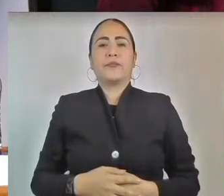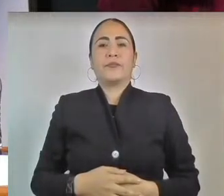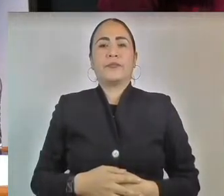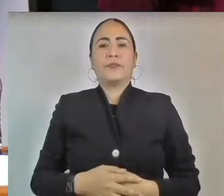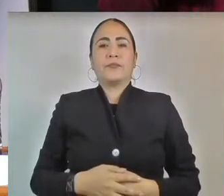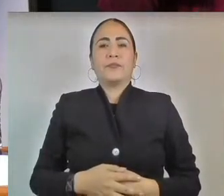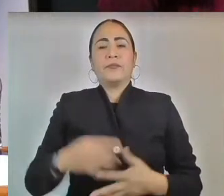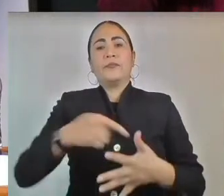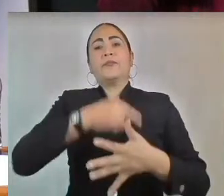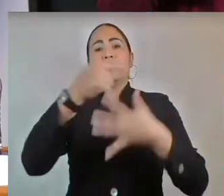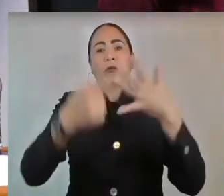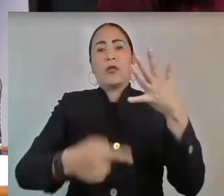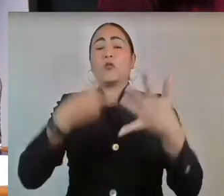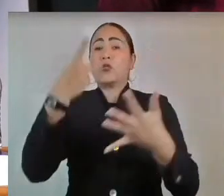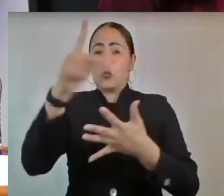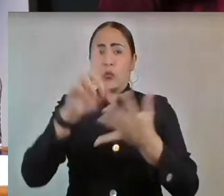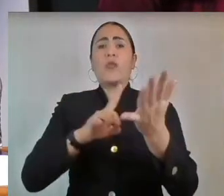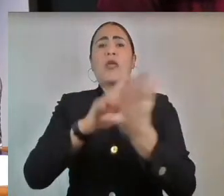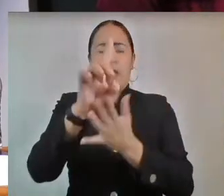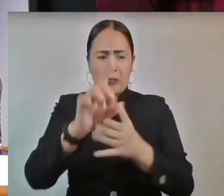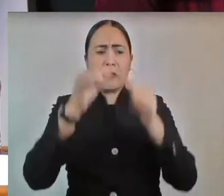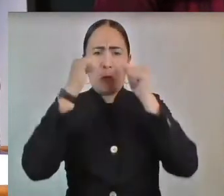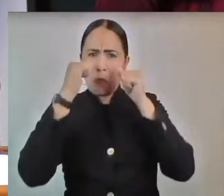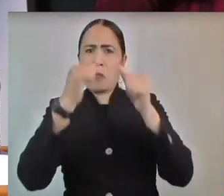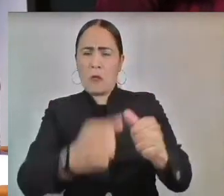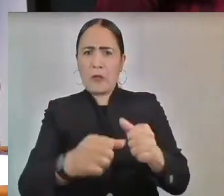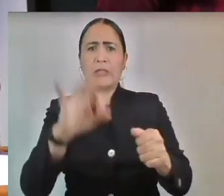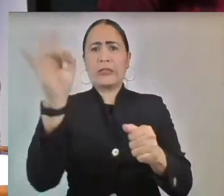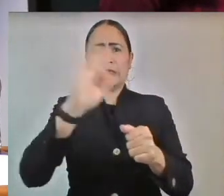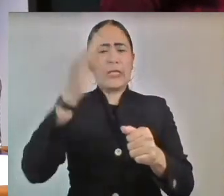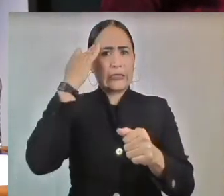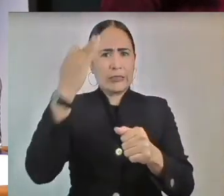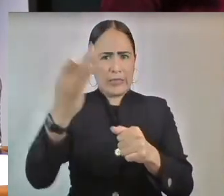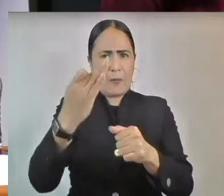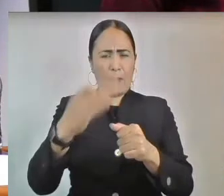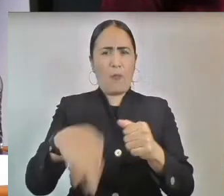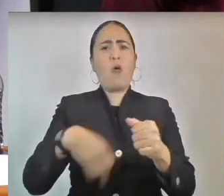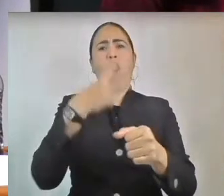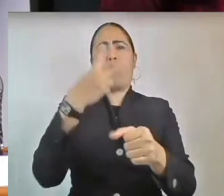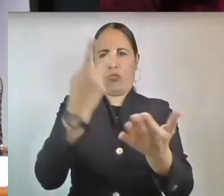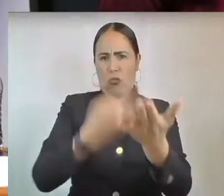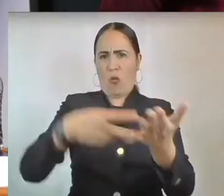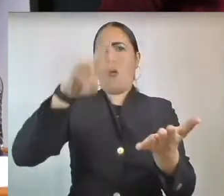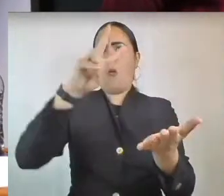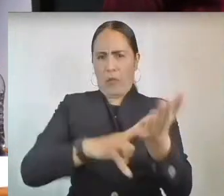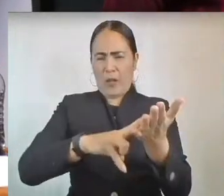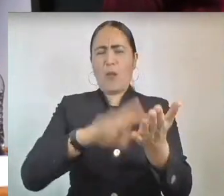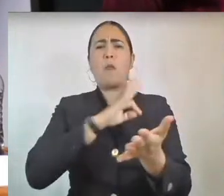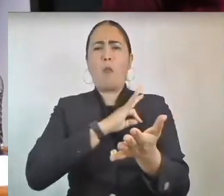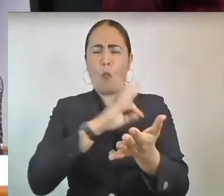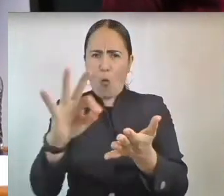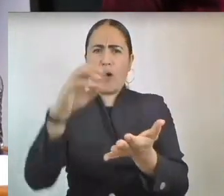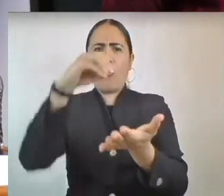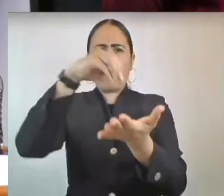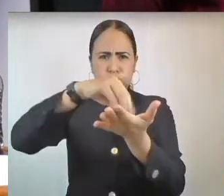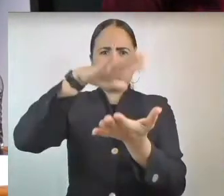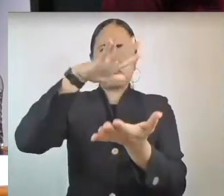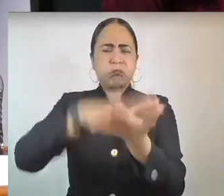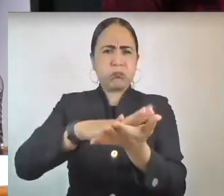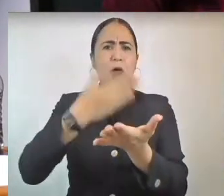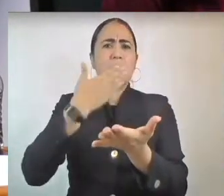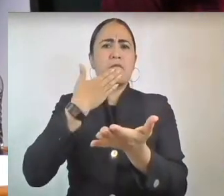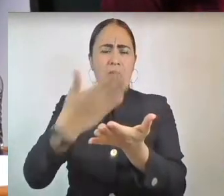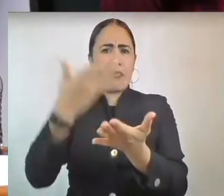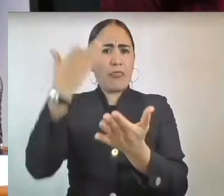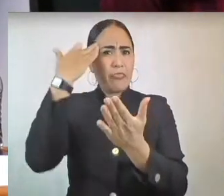ejercicio de su derecho a ser considerado para un segundo periodo, podrá registrarse formalmente en los plazos y términos